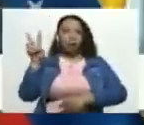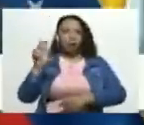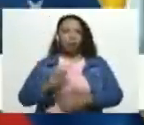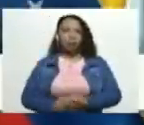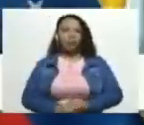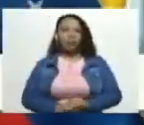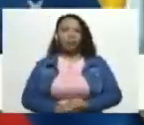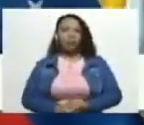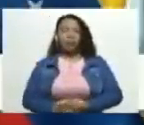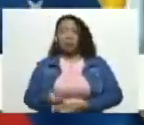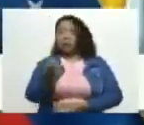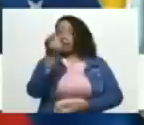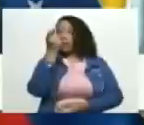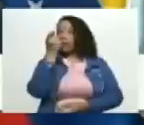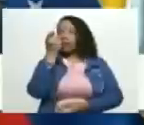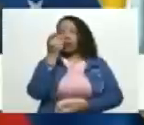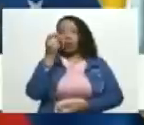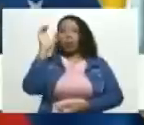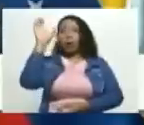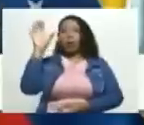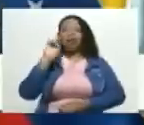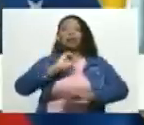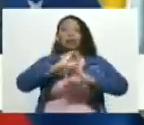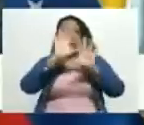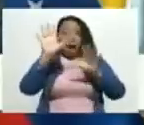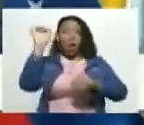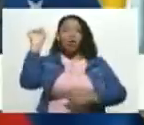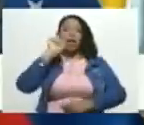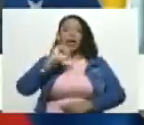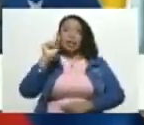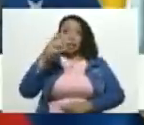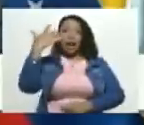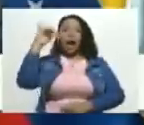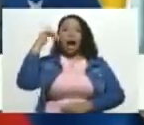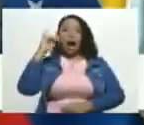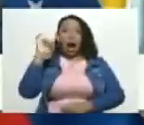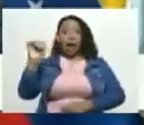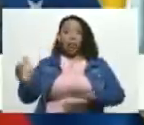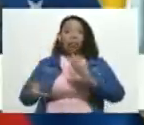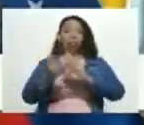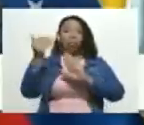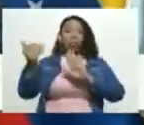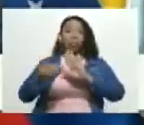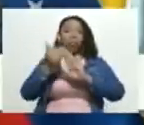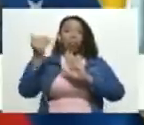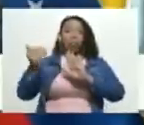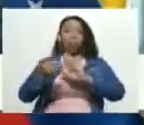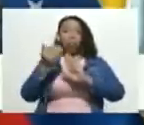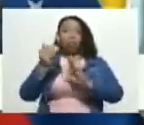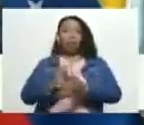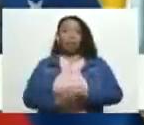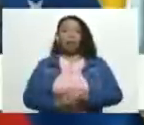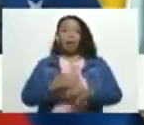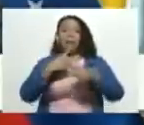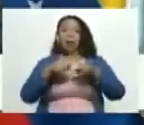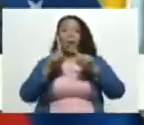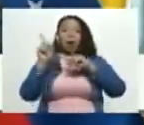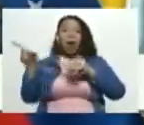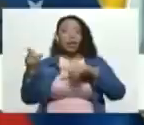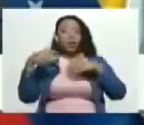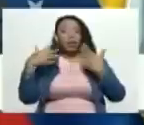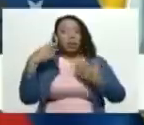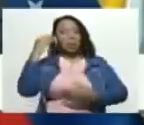en ningún país claro que han habido medidas coercitivas unilaterales pero eso de utilizar